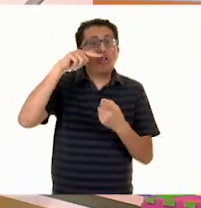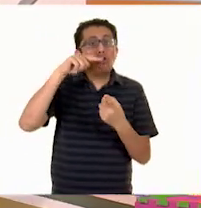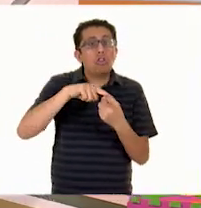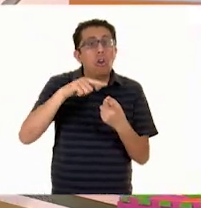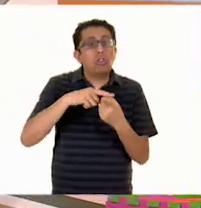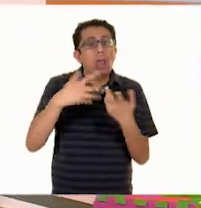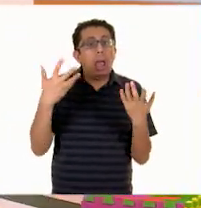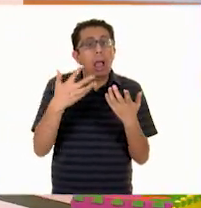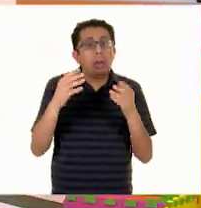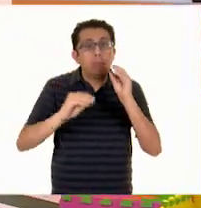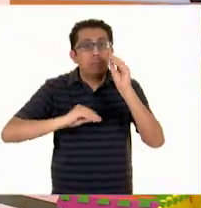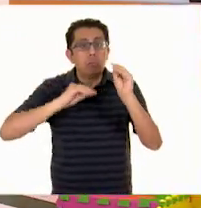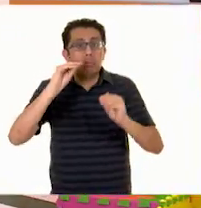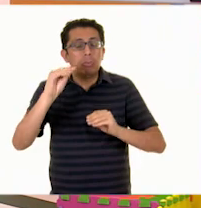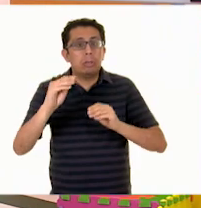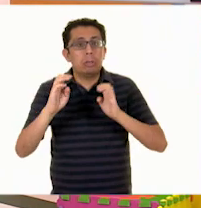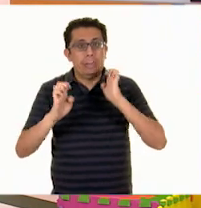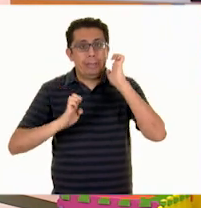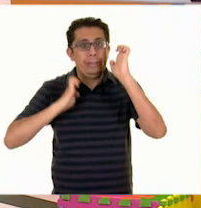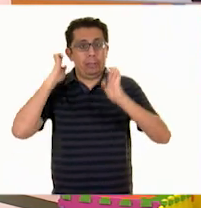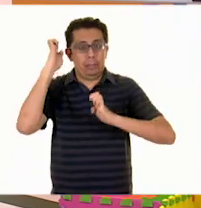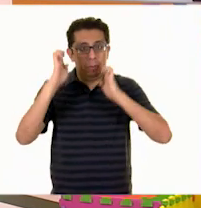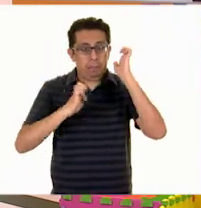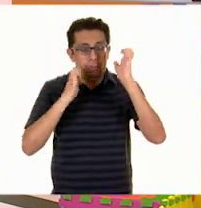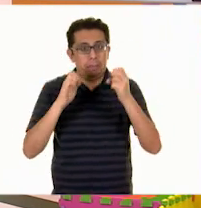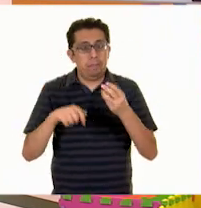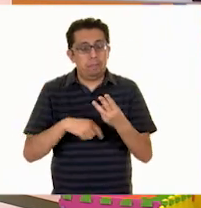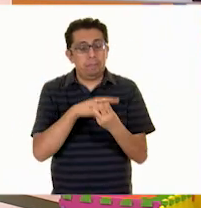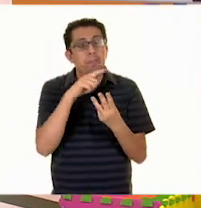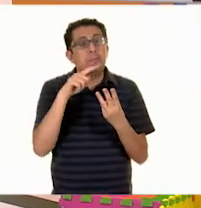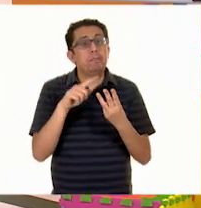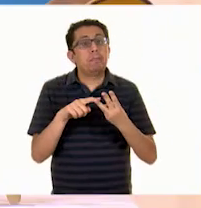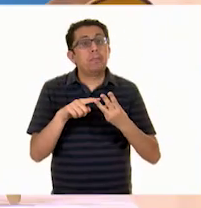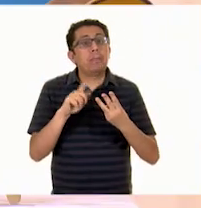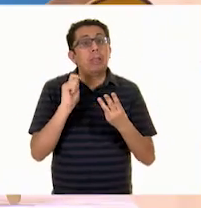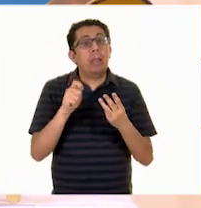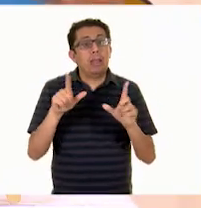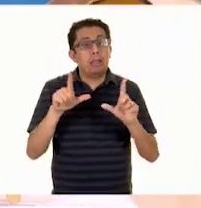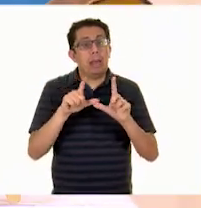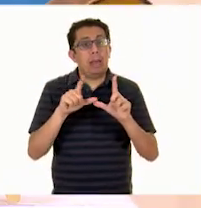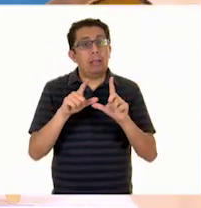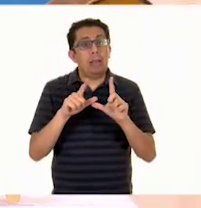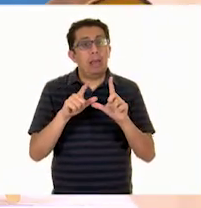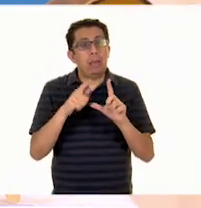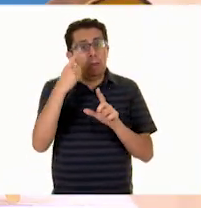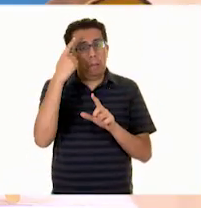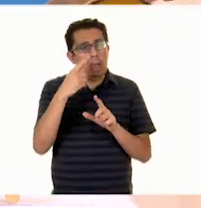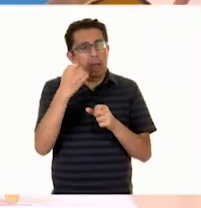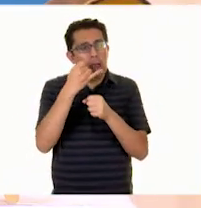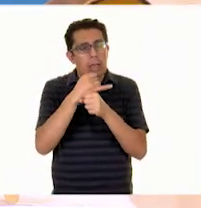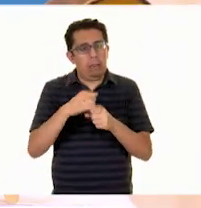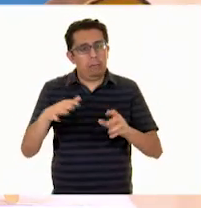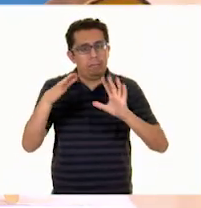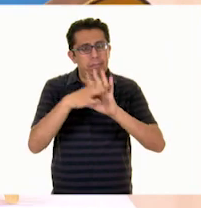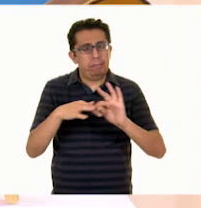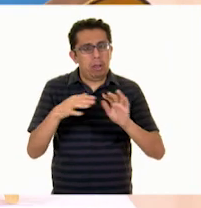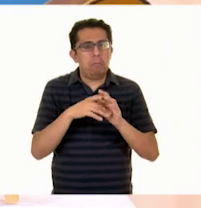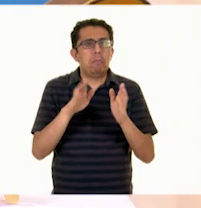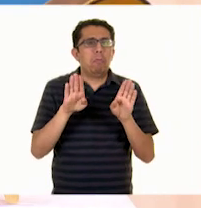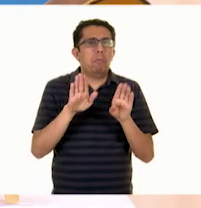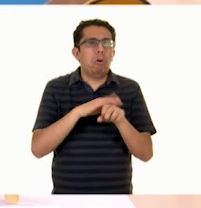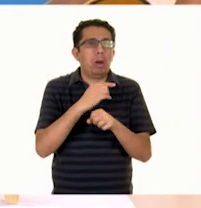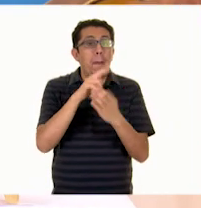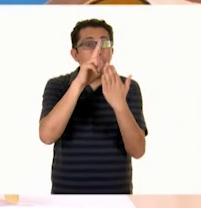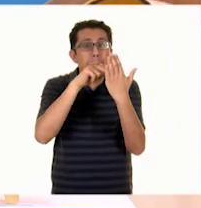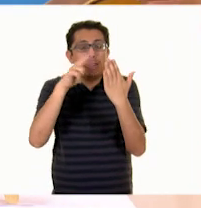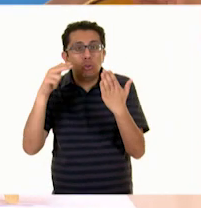mi exposición, estas que son cédulas de identificación, porque todas las pinturas, los objetos,